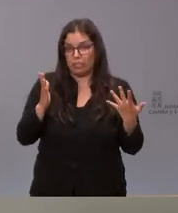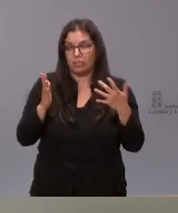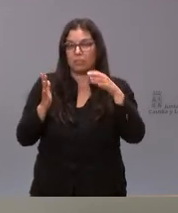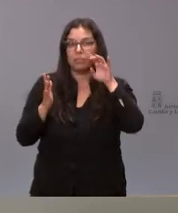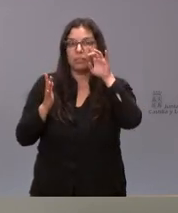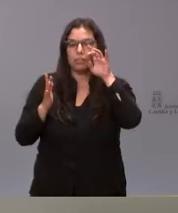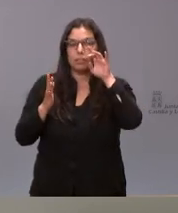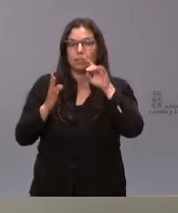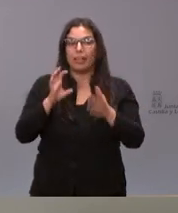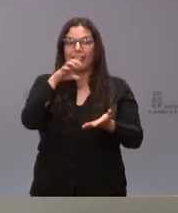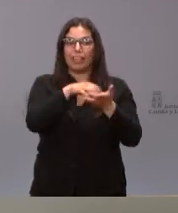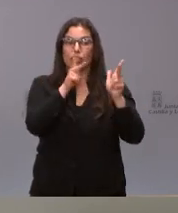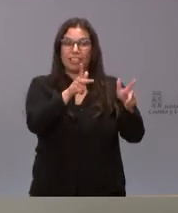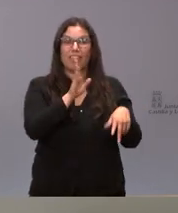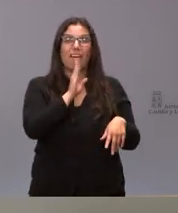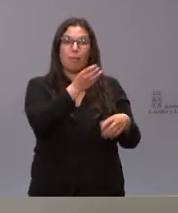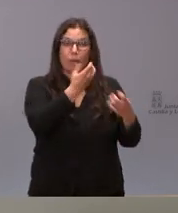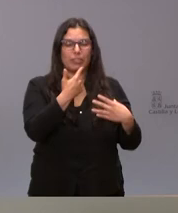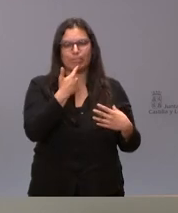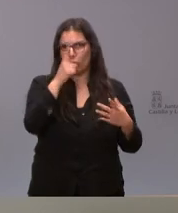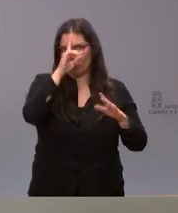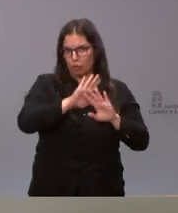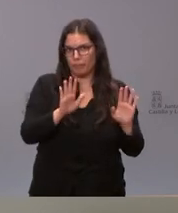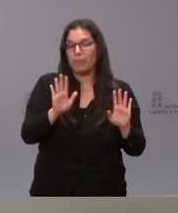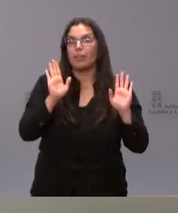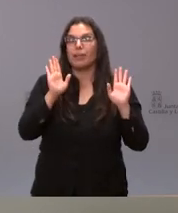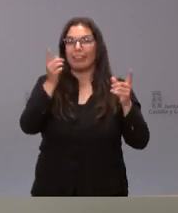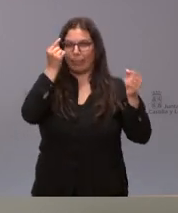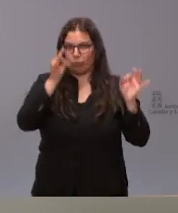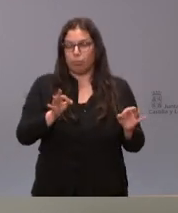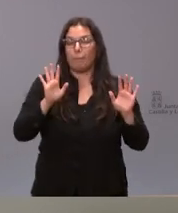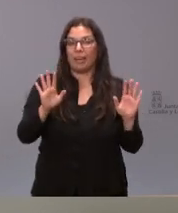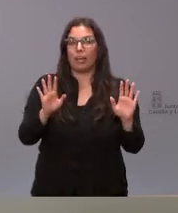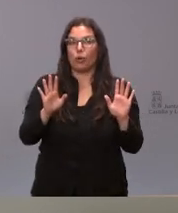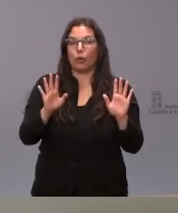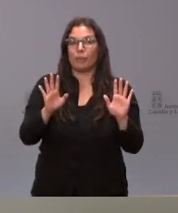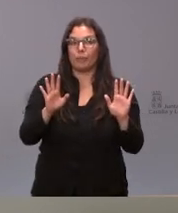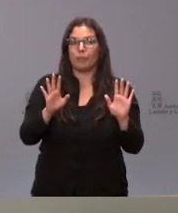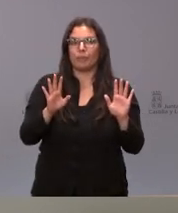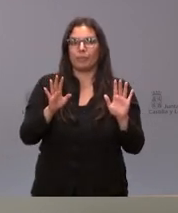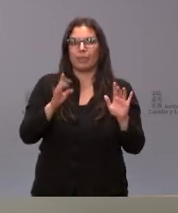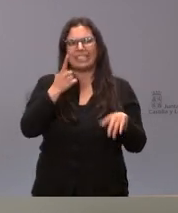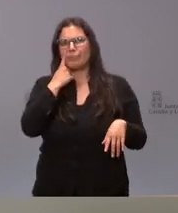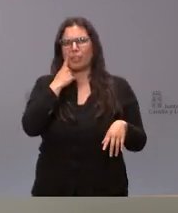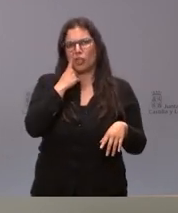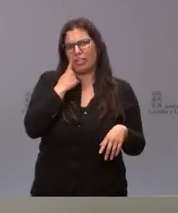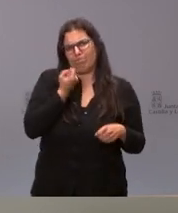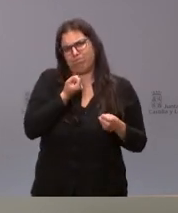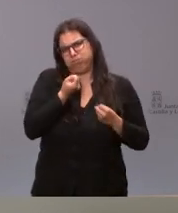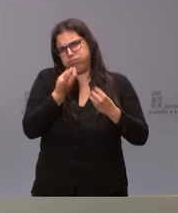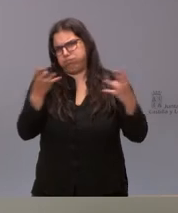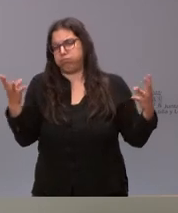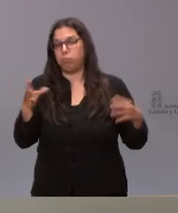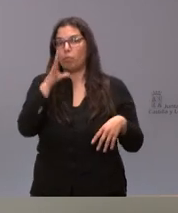el centro residencial que usted comenta pero en primer lugar habrá habido inspecciones porque todos los centros